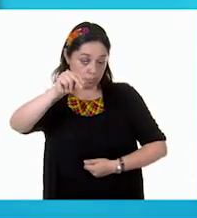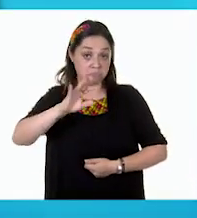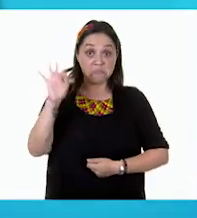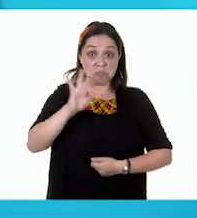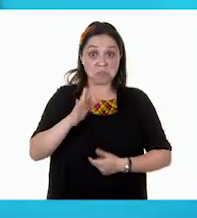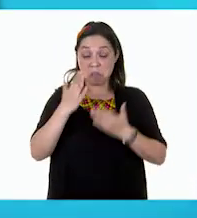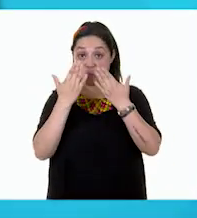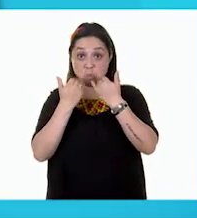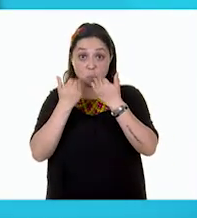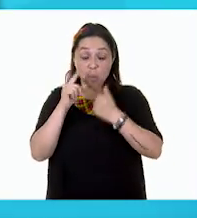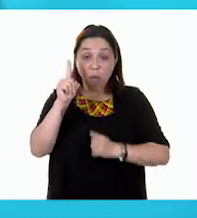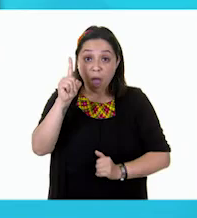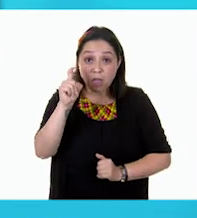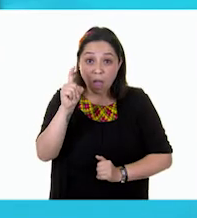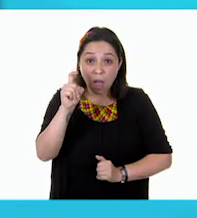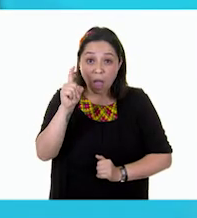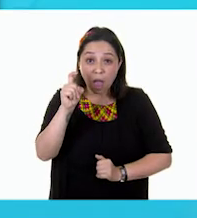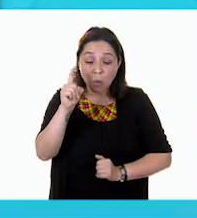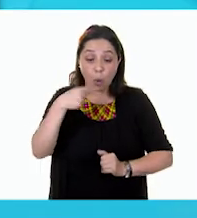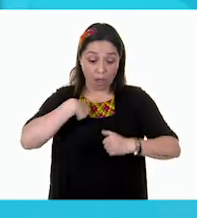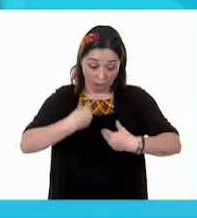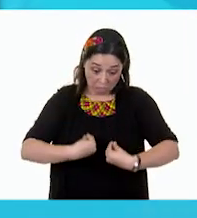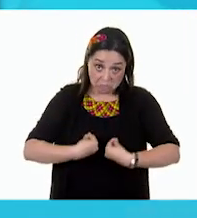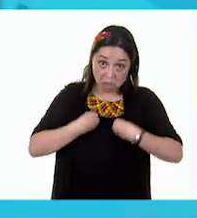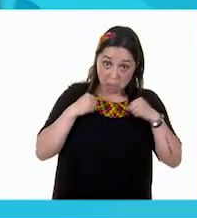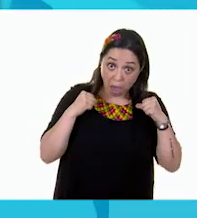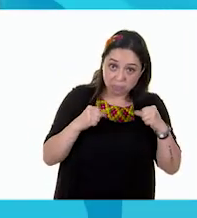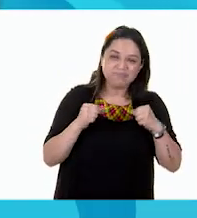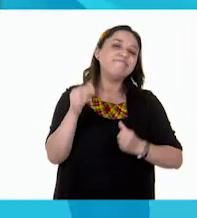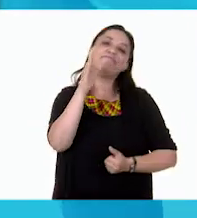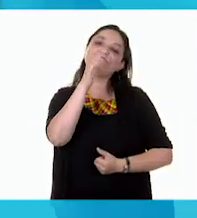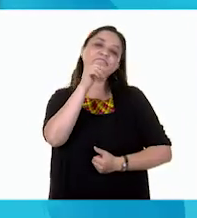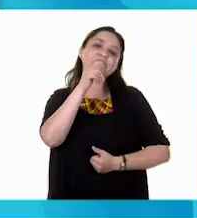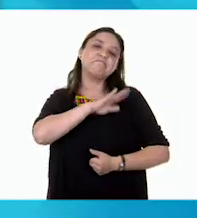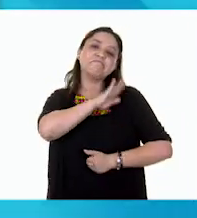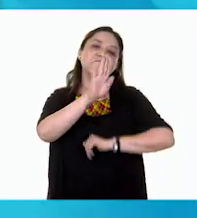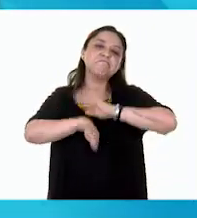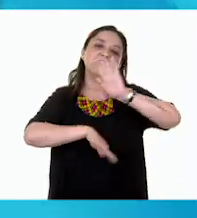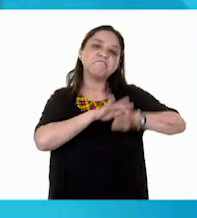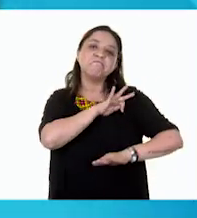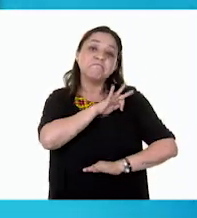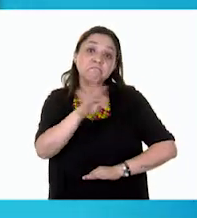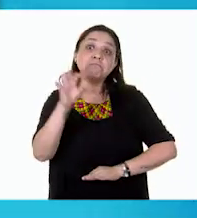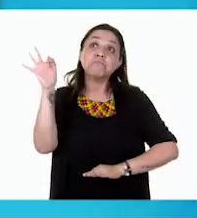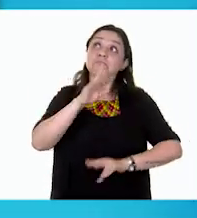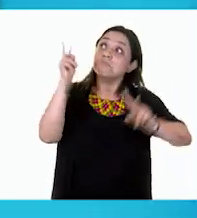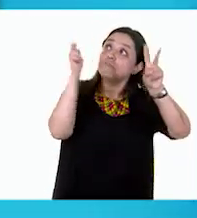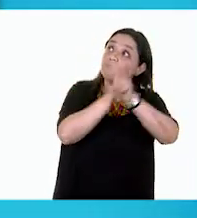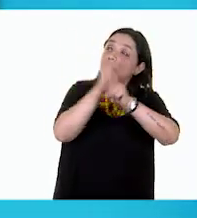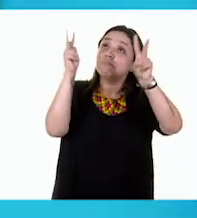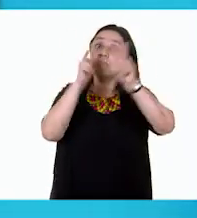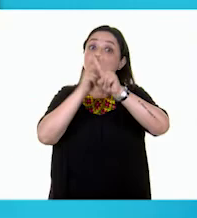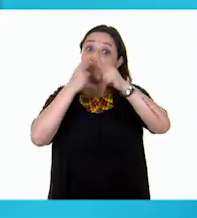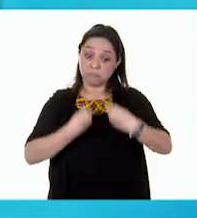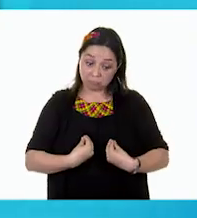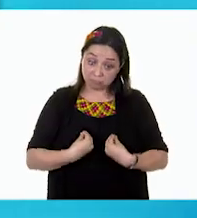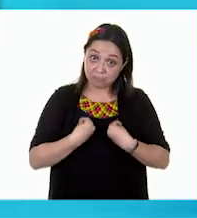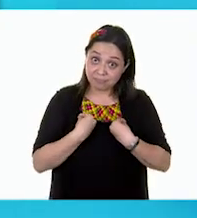agua no podemos vivir, nos podemos morir. Y sin el aire también nos podemos morir.